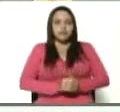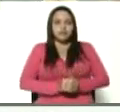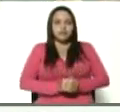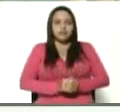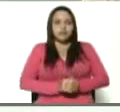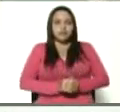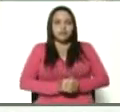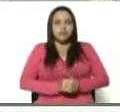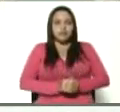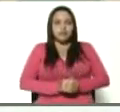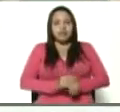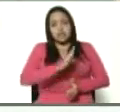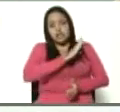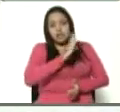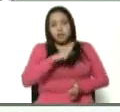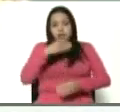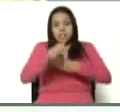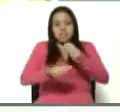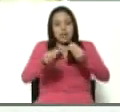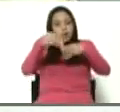tomamos de firmar un acuerdo.